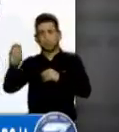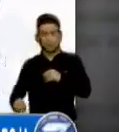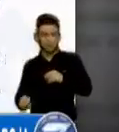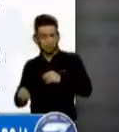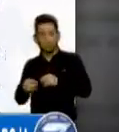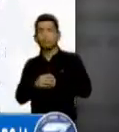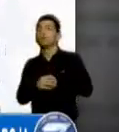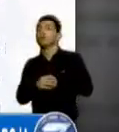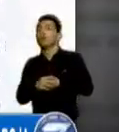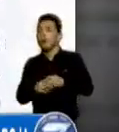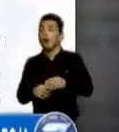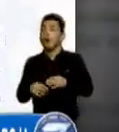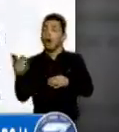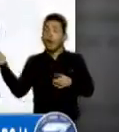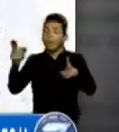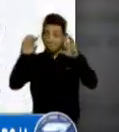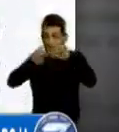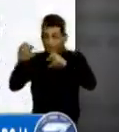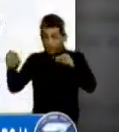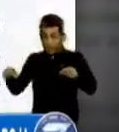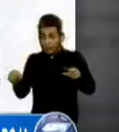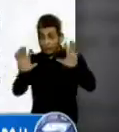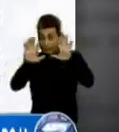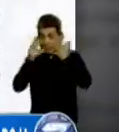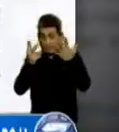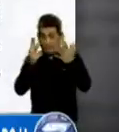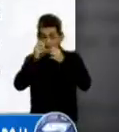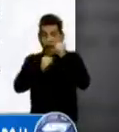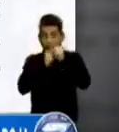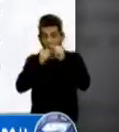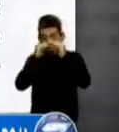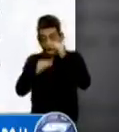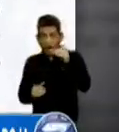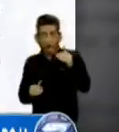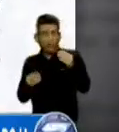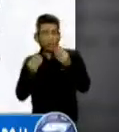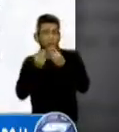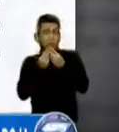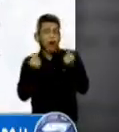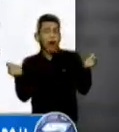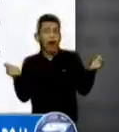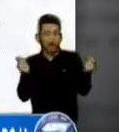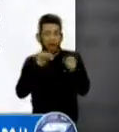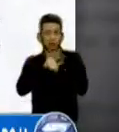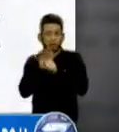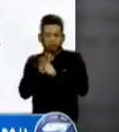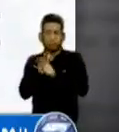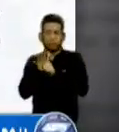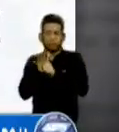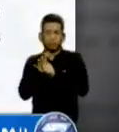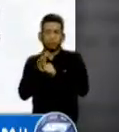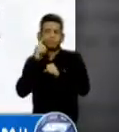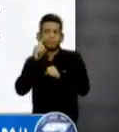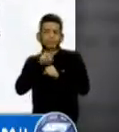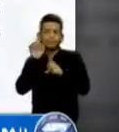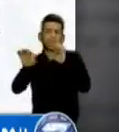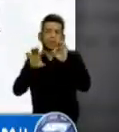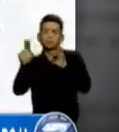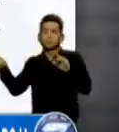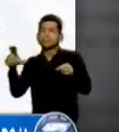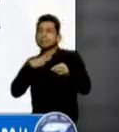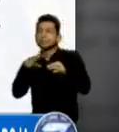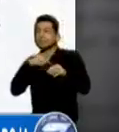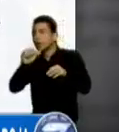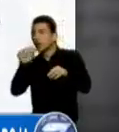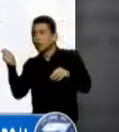menor de 17 años, los síntomas de COVID-19 son leves, a excepción de aquellos que presenten algún grado de inmunocompromiso o enfermedades